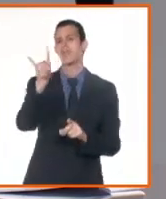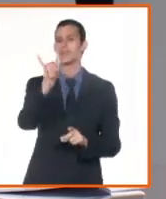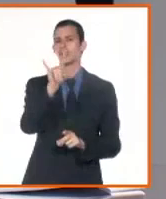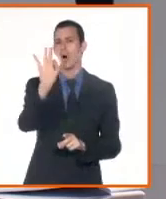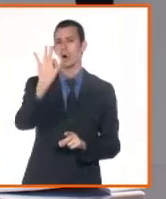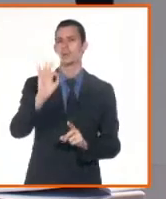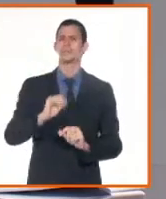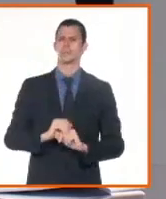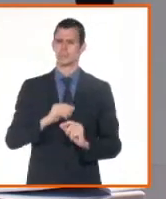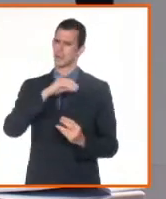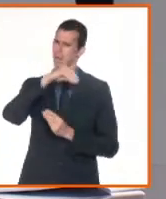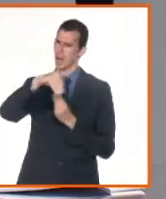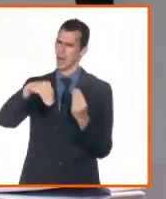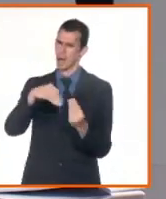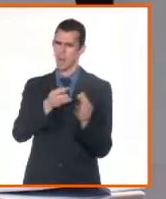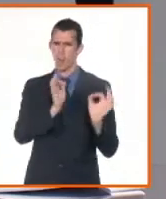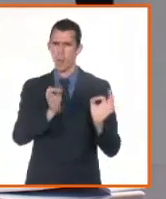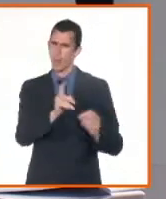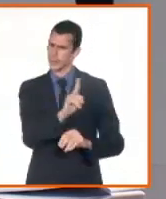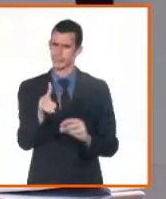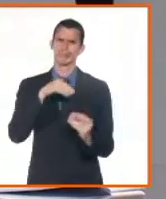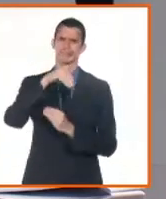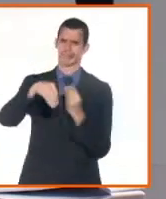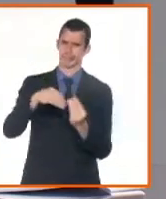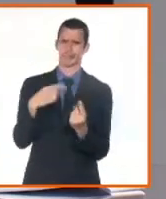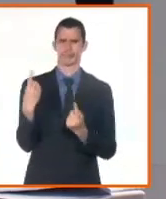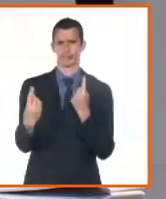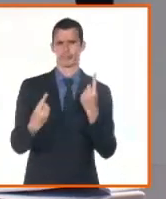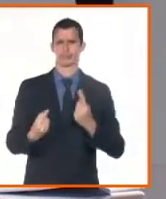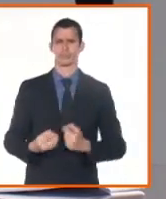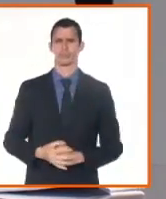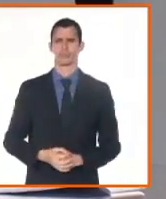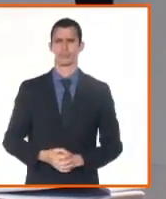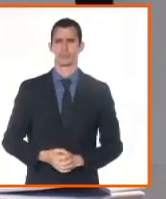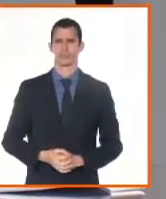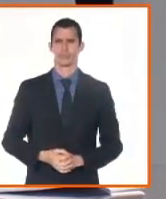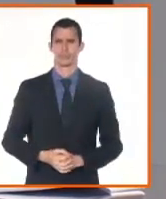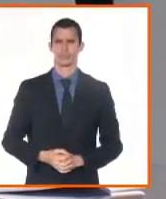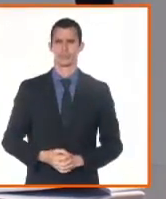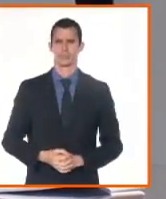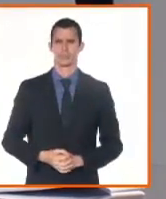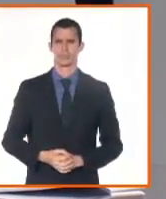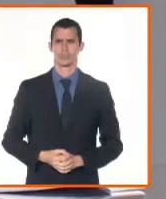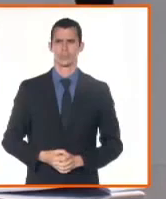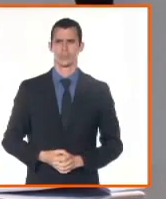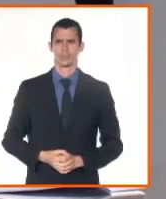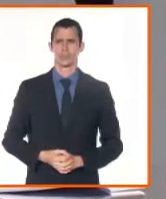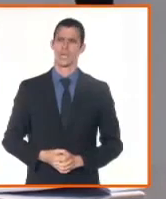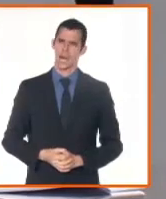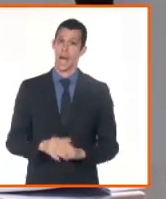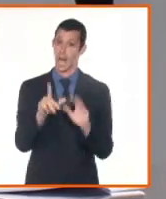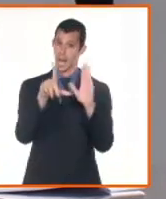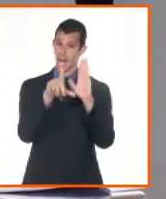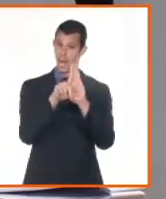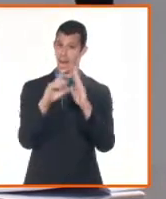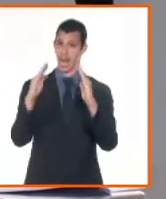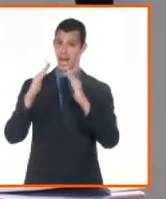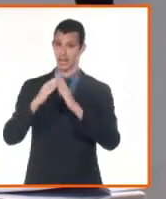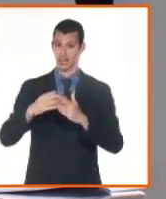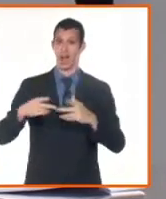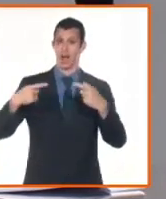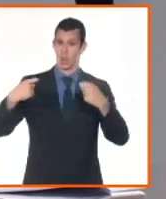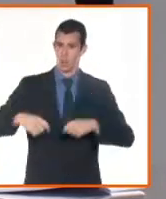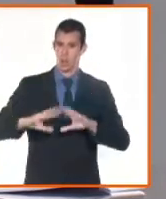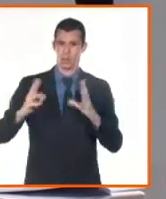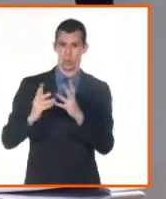importante transformación, no solo desde el punto de vista normativo, sino en todo un proceso de simplificación